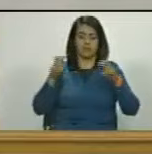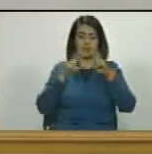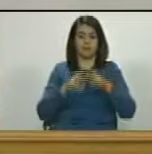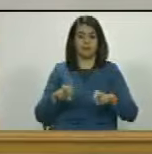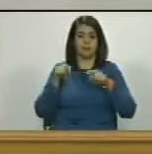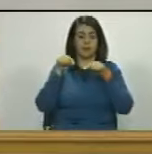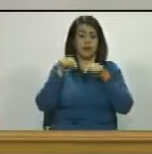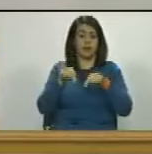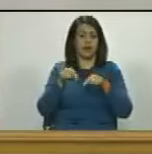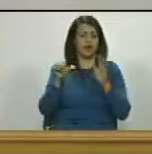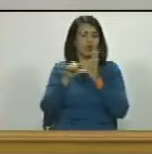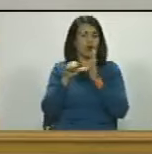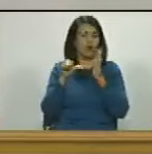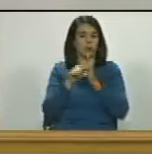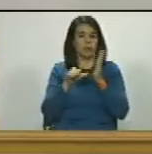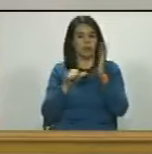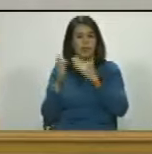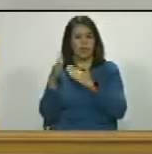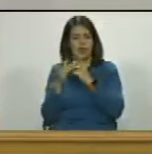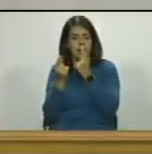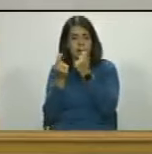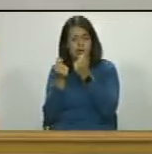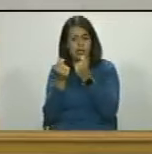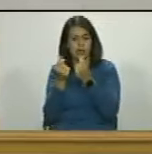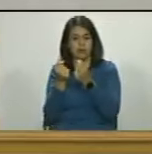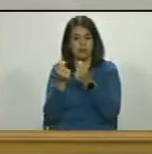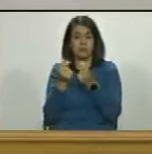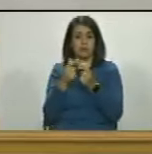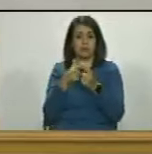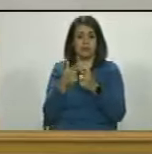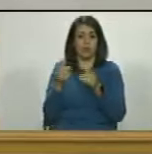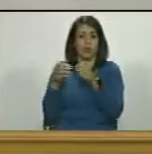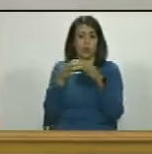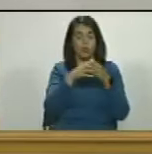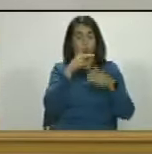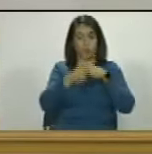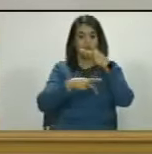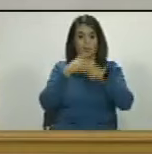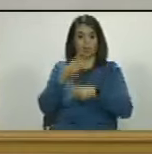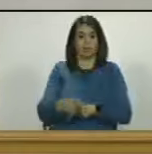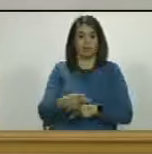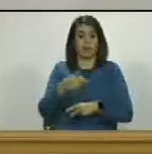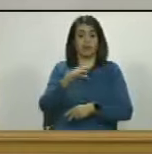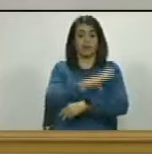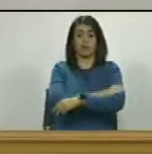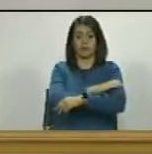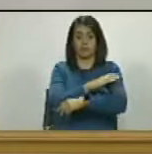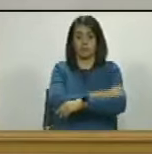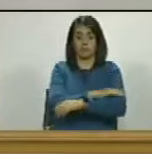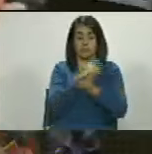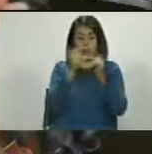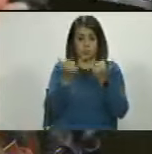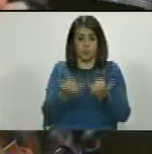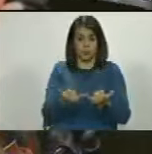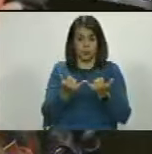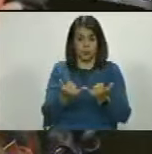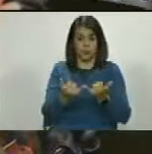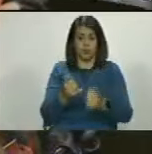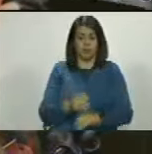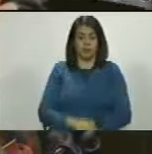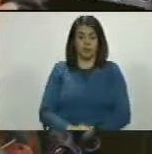de dónde provienen los recursos con lo que se financia partidos políticos de derecha en Venezuela en los actuales momentos